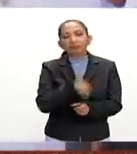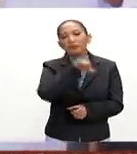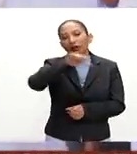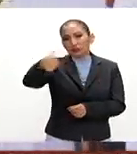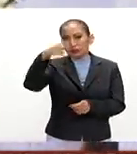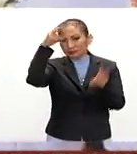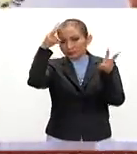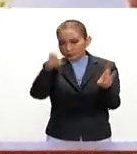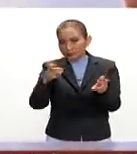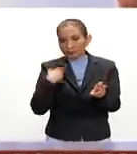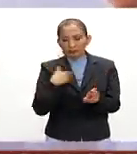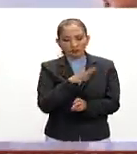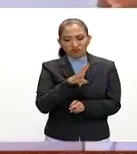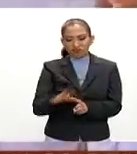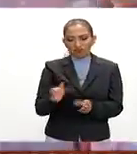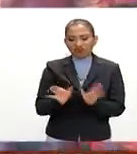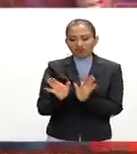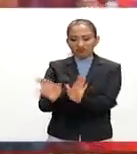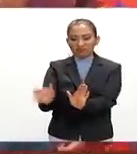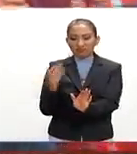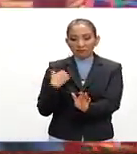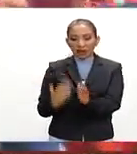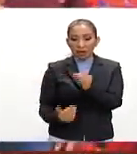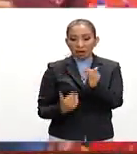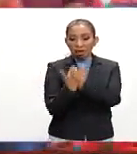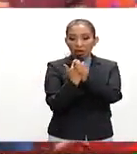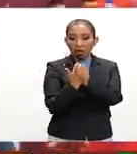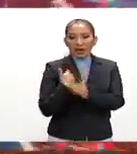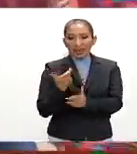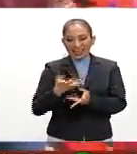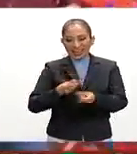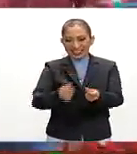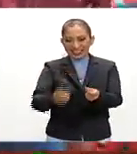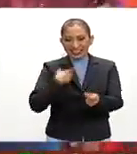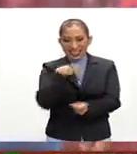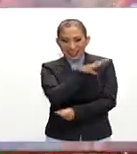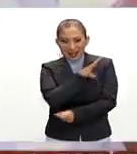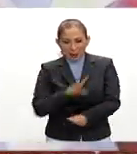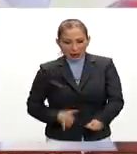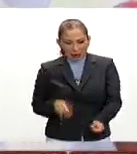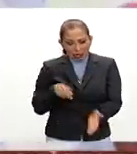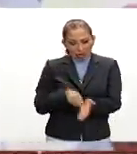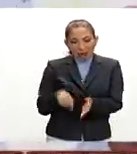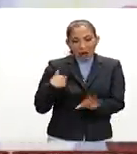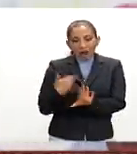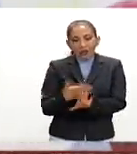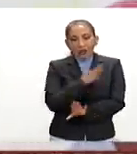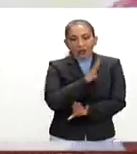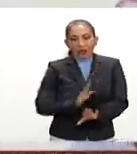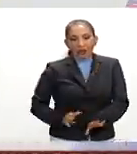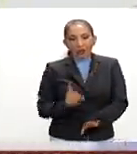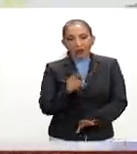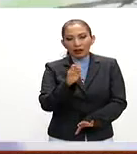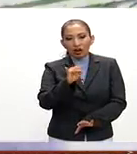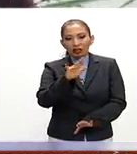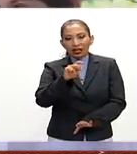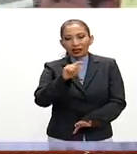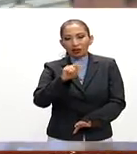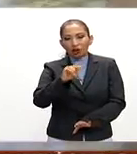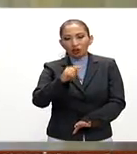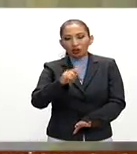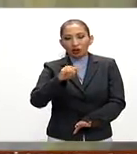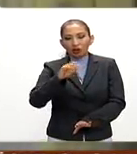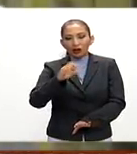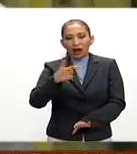asuntos se desechó el presunto rebase de tope de campaña y la supuesta campaña negra contra el candidato del PRD José Antonio Estefan